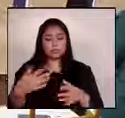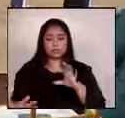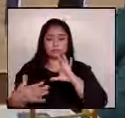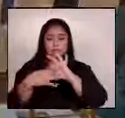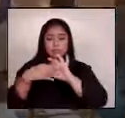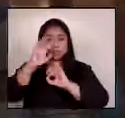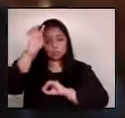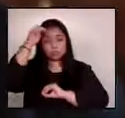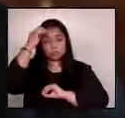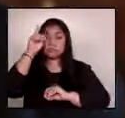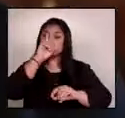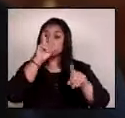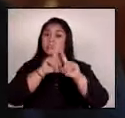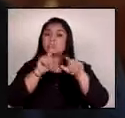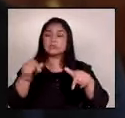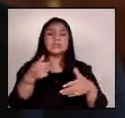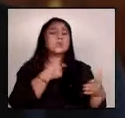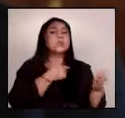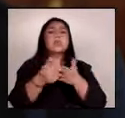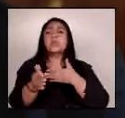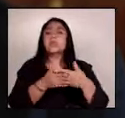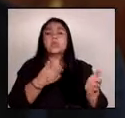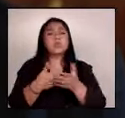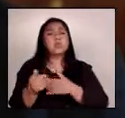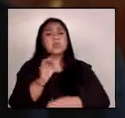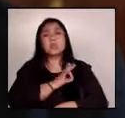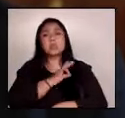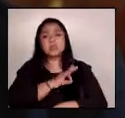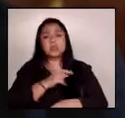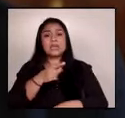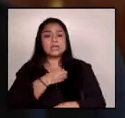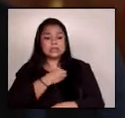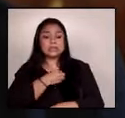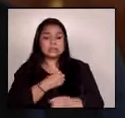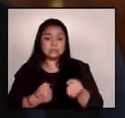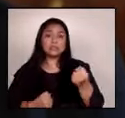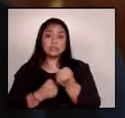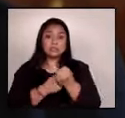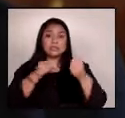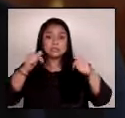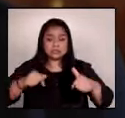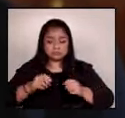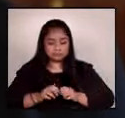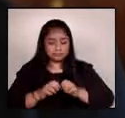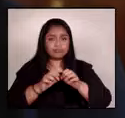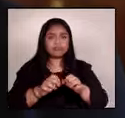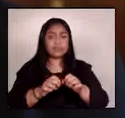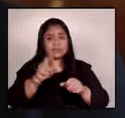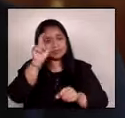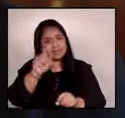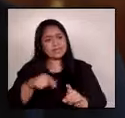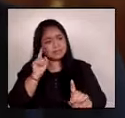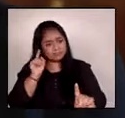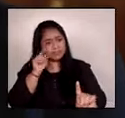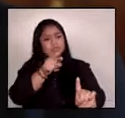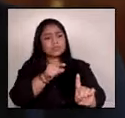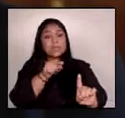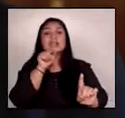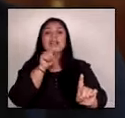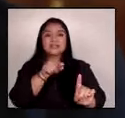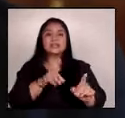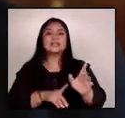así como de cualquier socio externo que desee apoyarnos en este esfuerzo, debe orientarse en esta dirección.